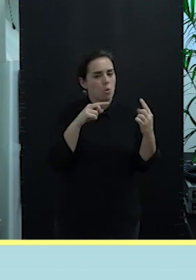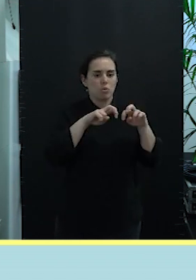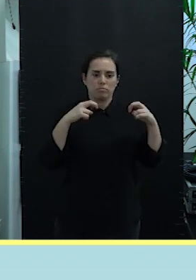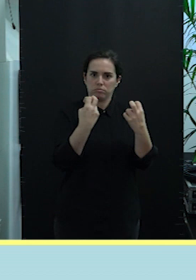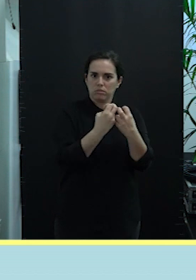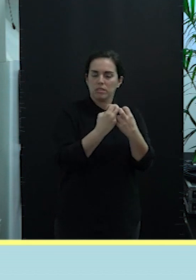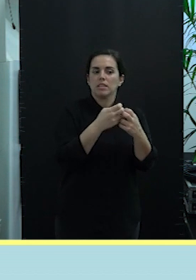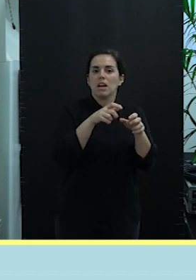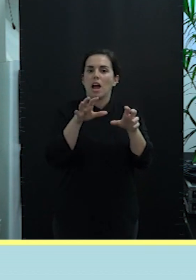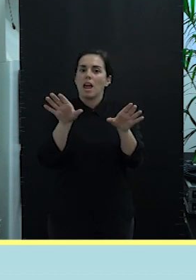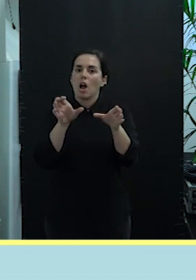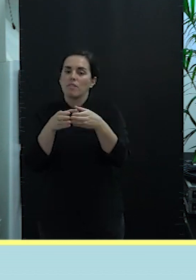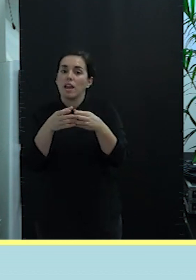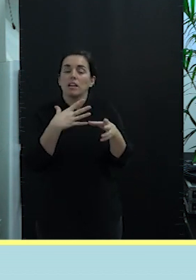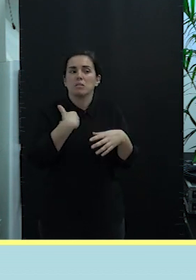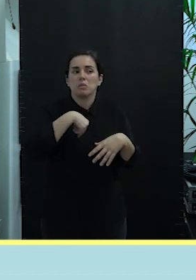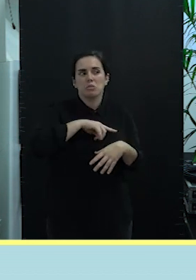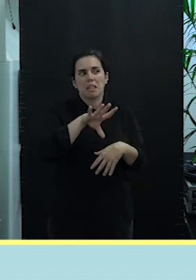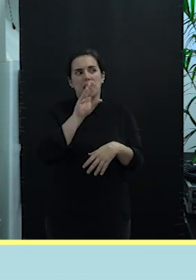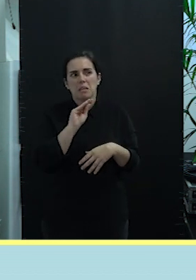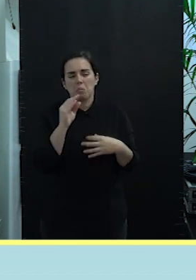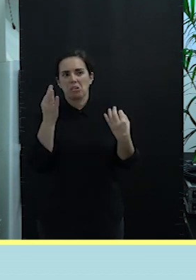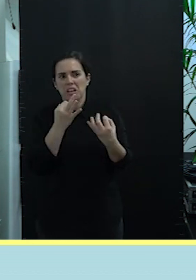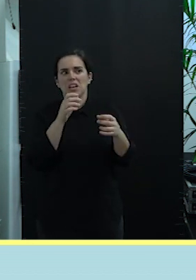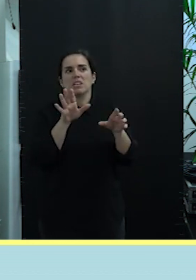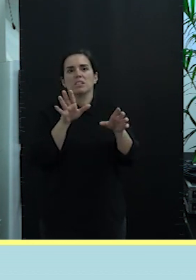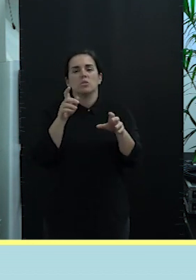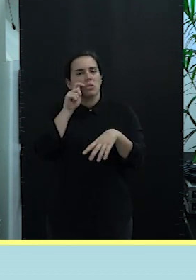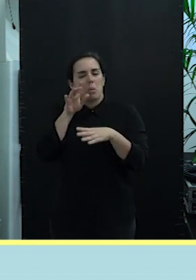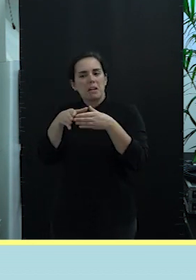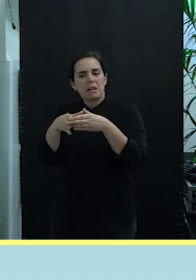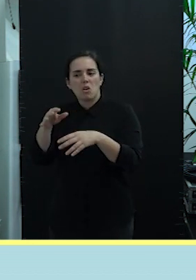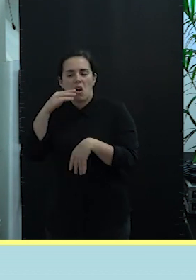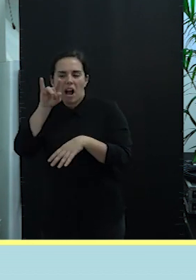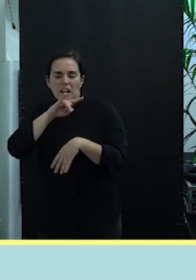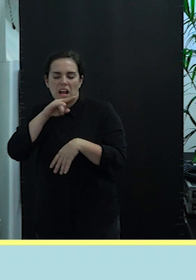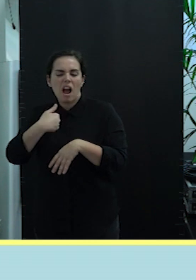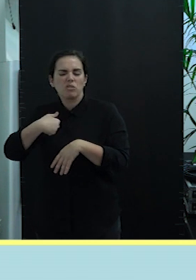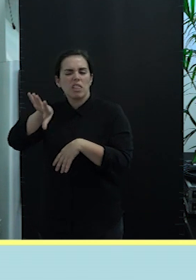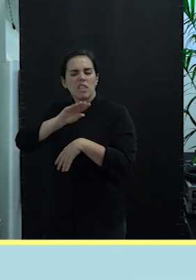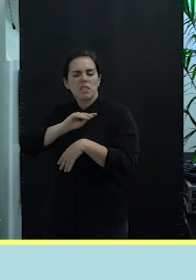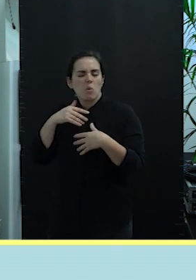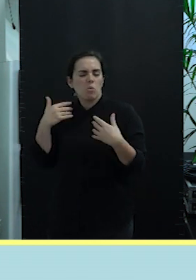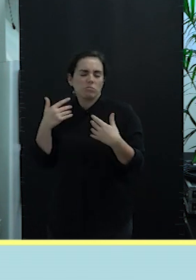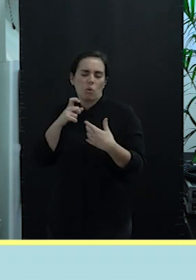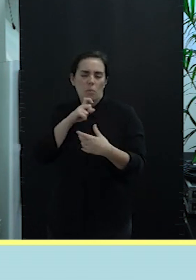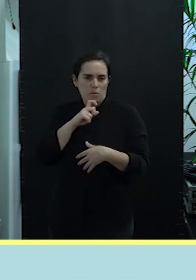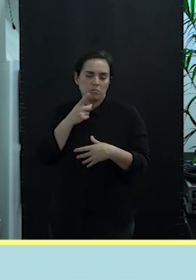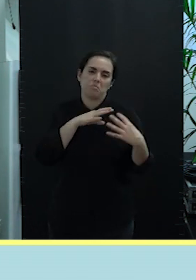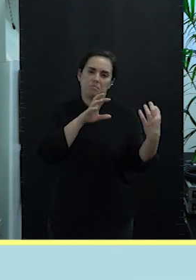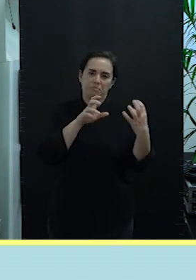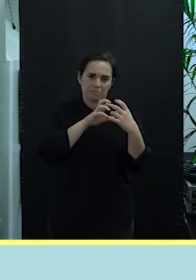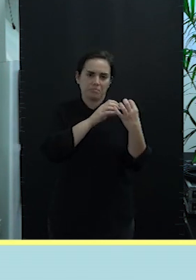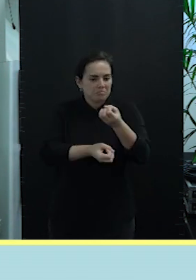las cofradías lo que entendemos y cómo entendemos el turismo marinero en Canarias. Ha sido una estrategia de diálogo fundamental que